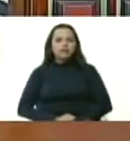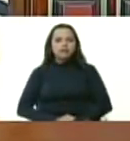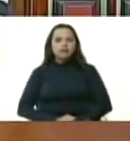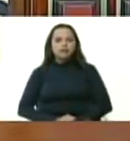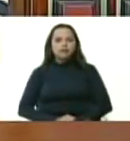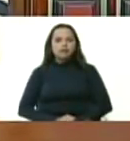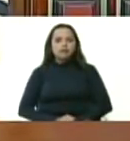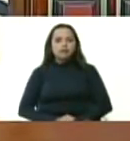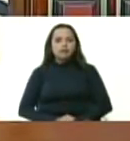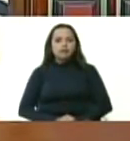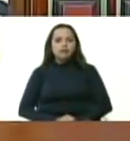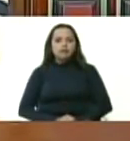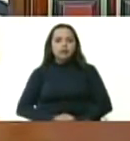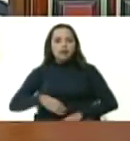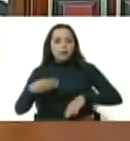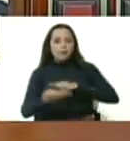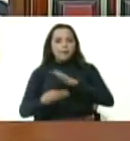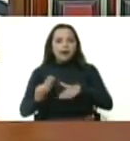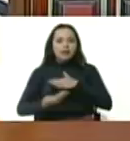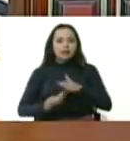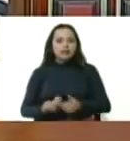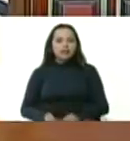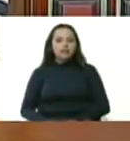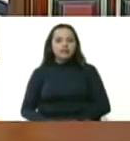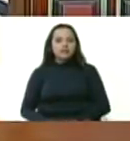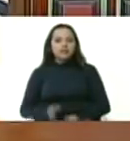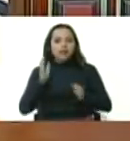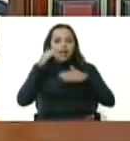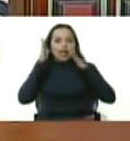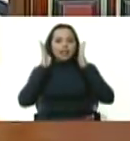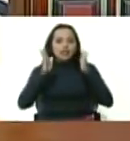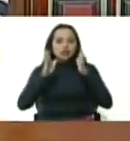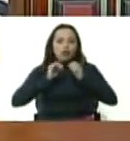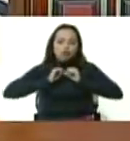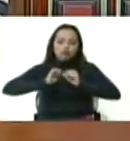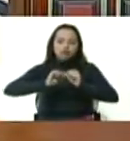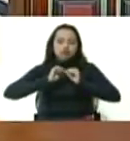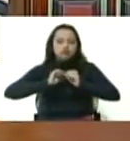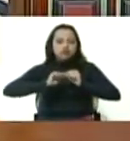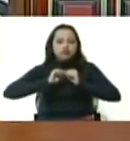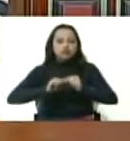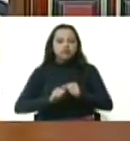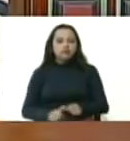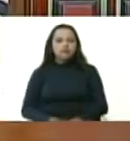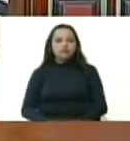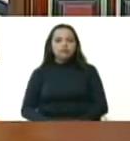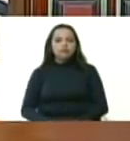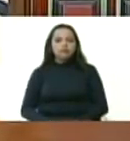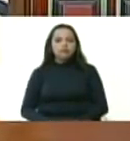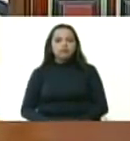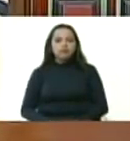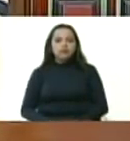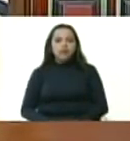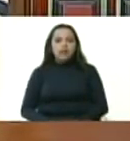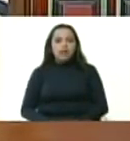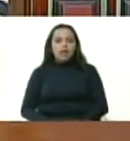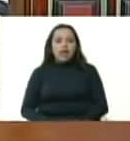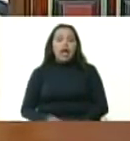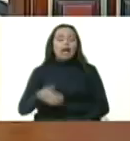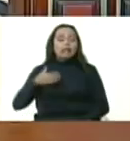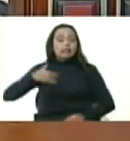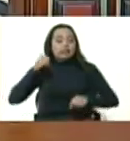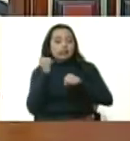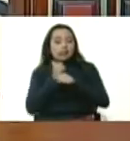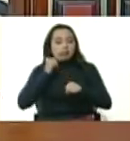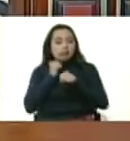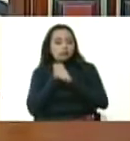en base a la tensión permanente al estrés positivo